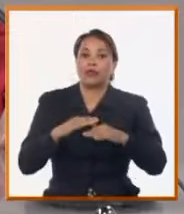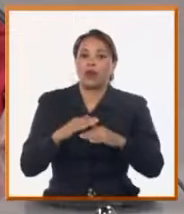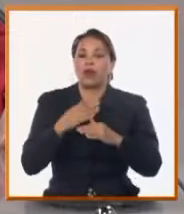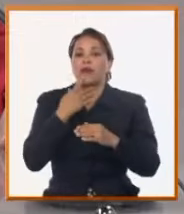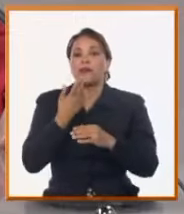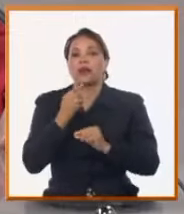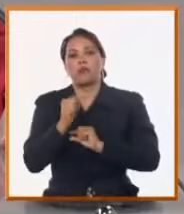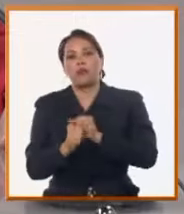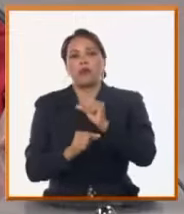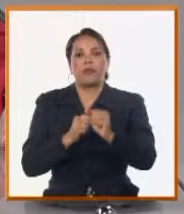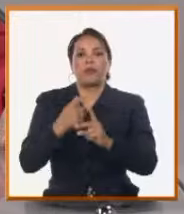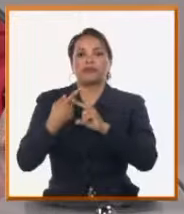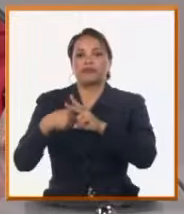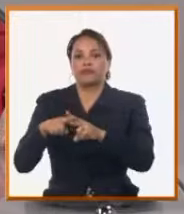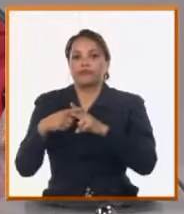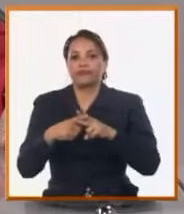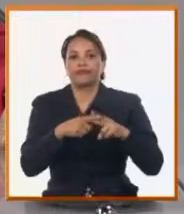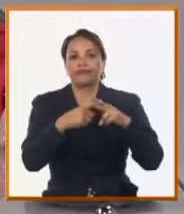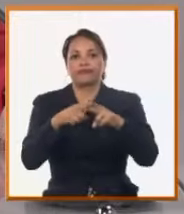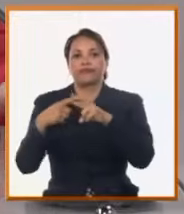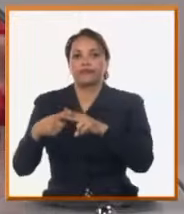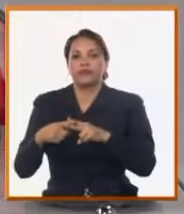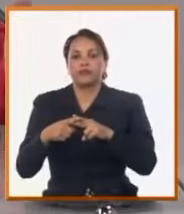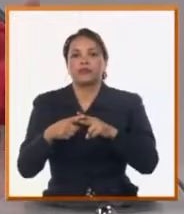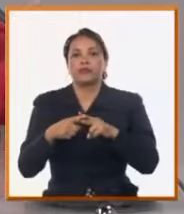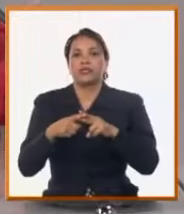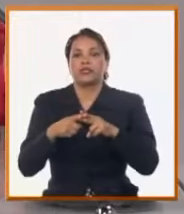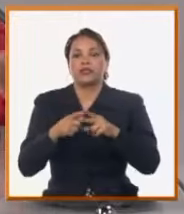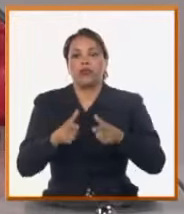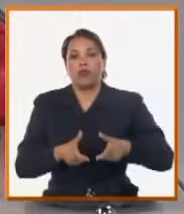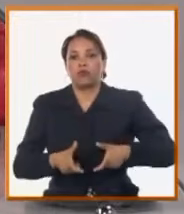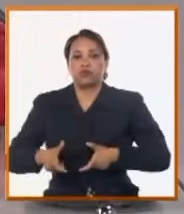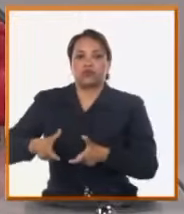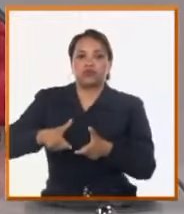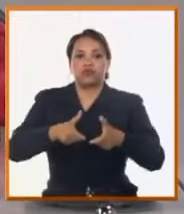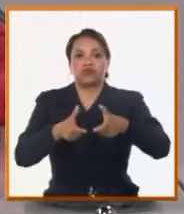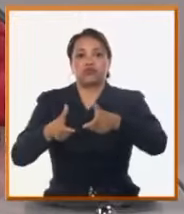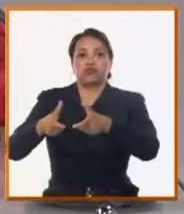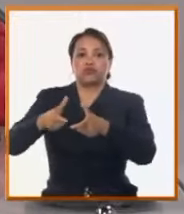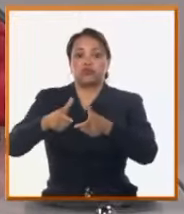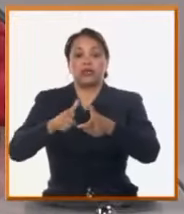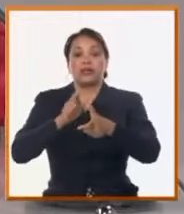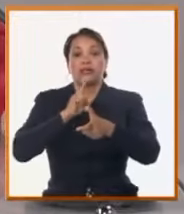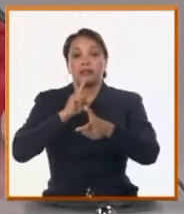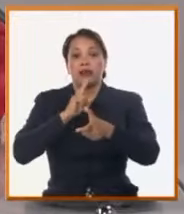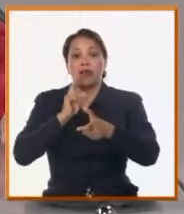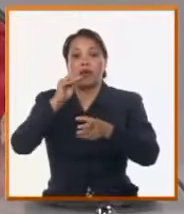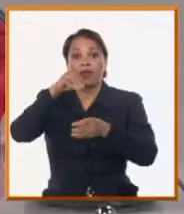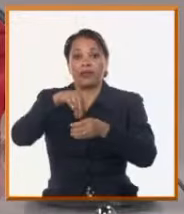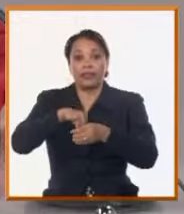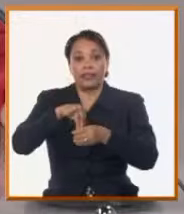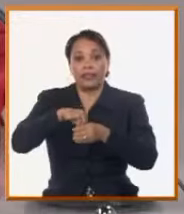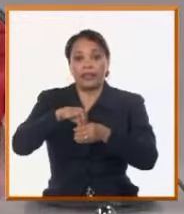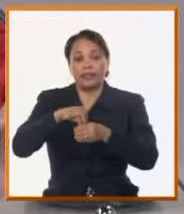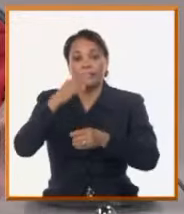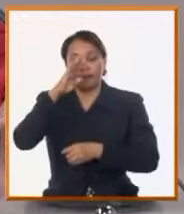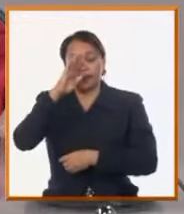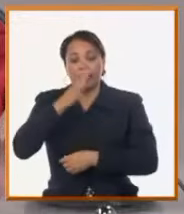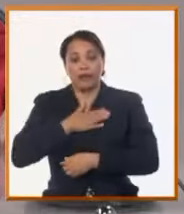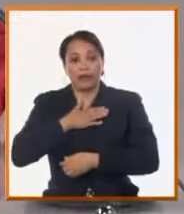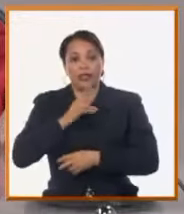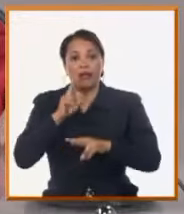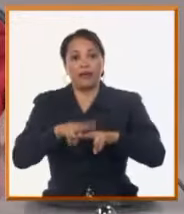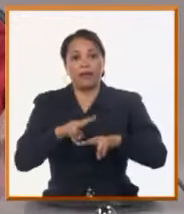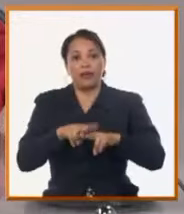sustituyendo, rehabilitando las grandes conductoras y las redes internas de la ciudad. Ahí referimos que